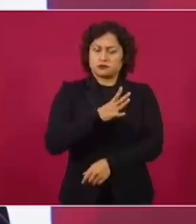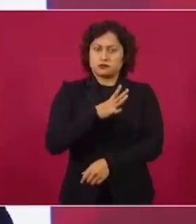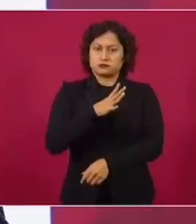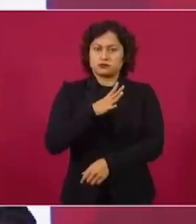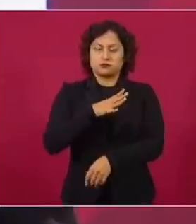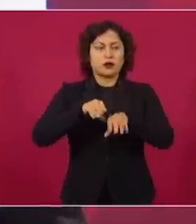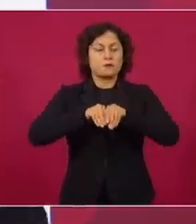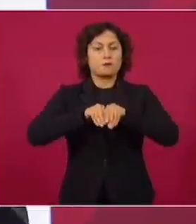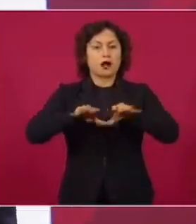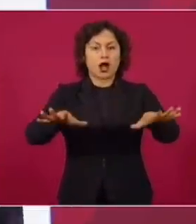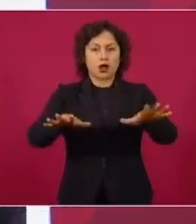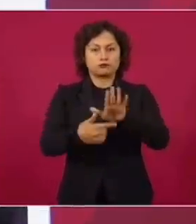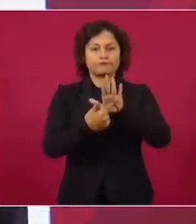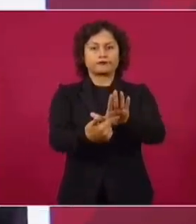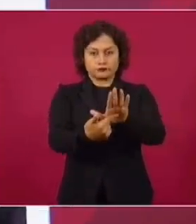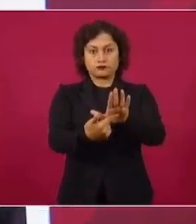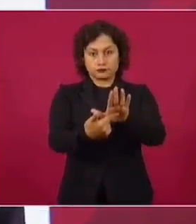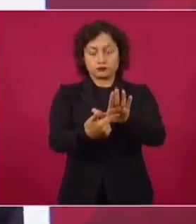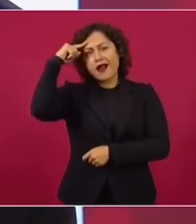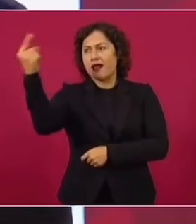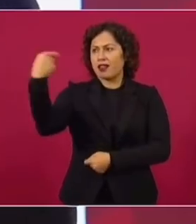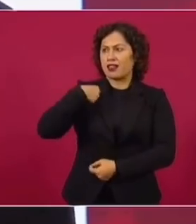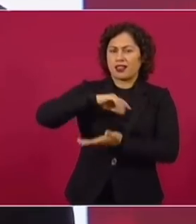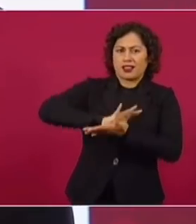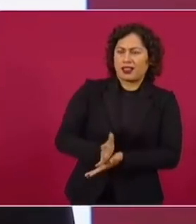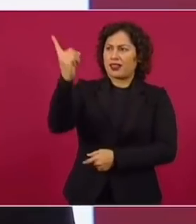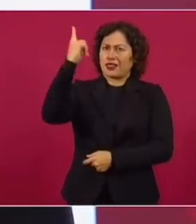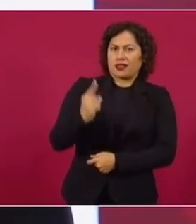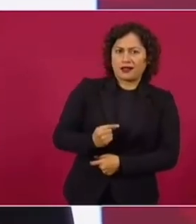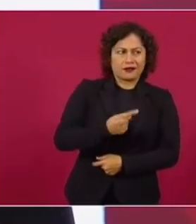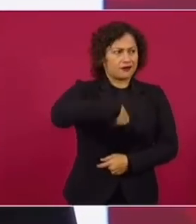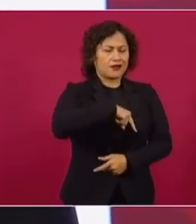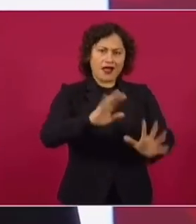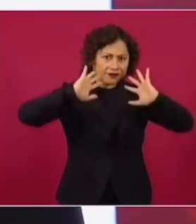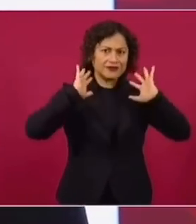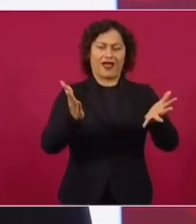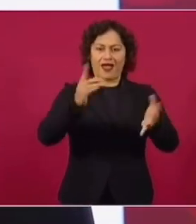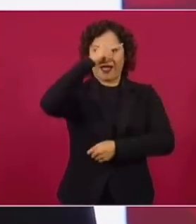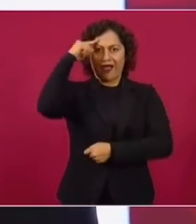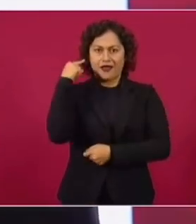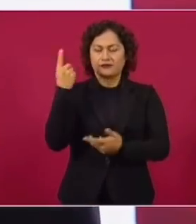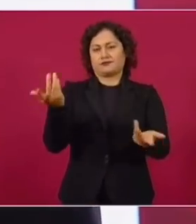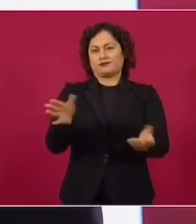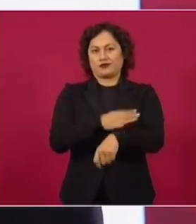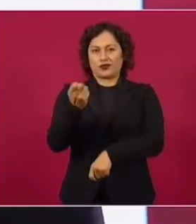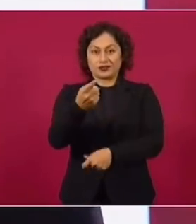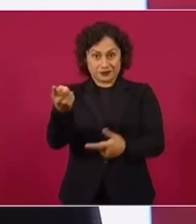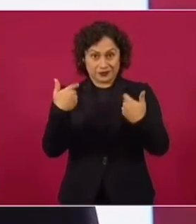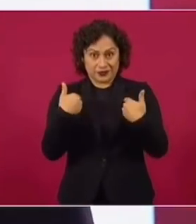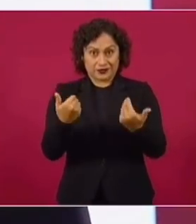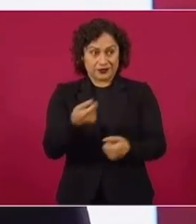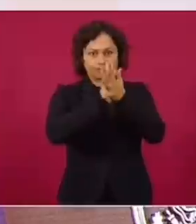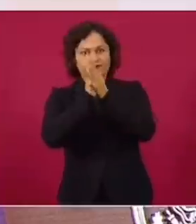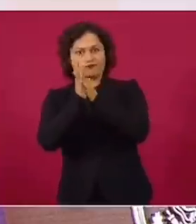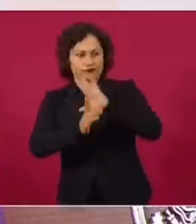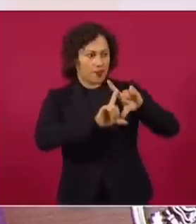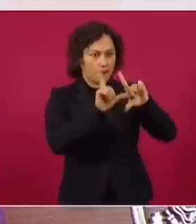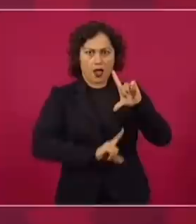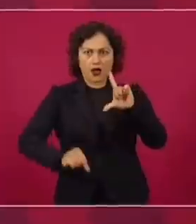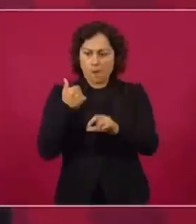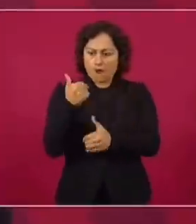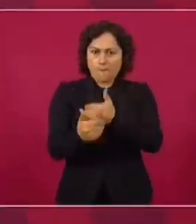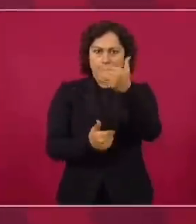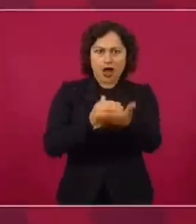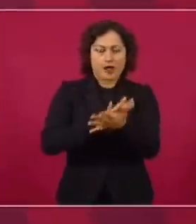a defender el proyecto. Entonces, que entiendan, que comprendan que no nos podemos quedar callados. Y que